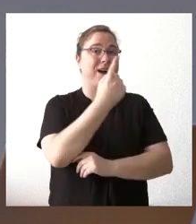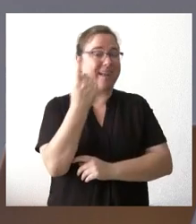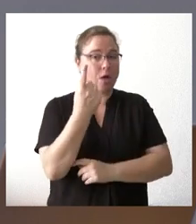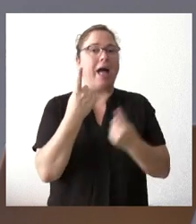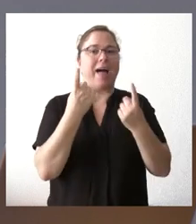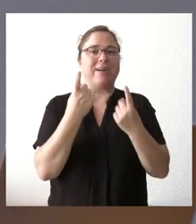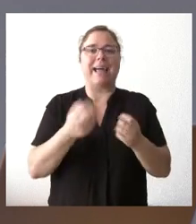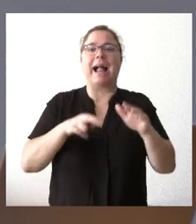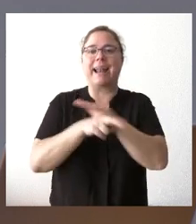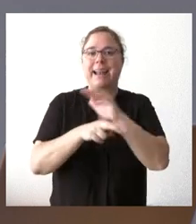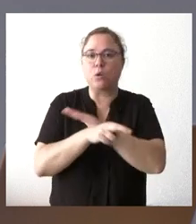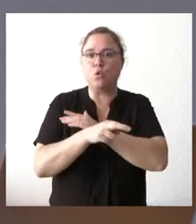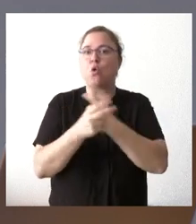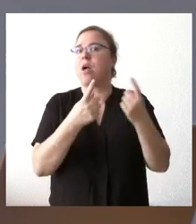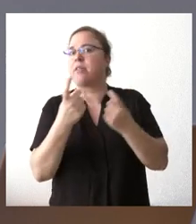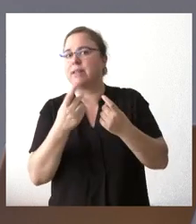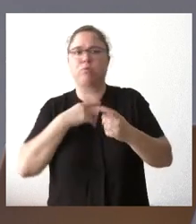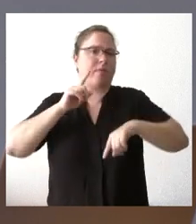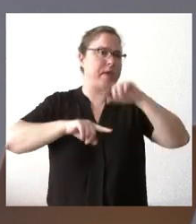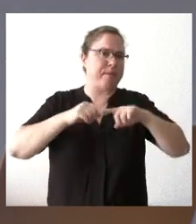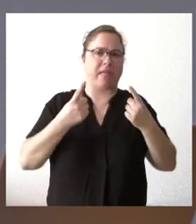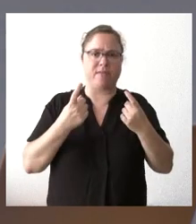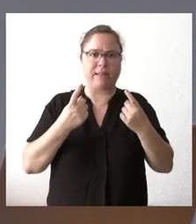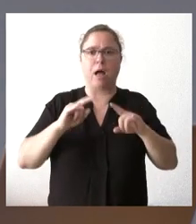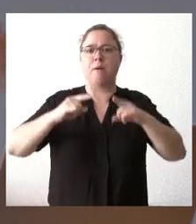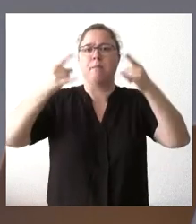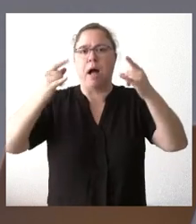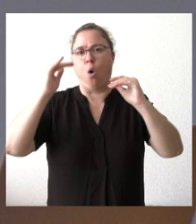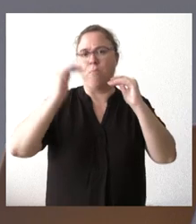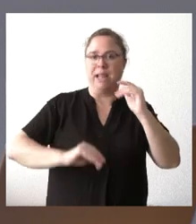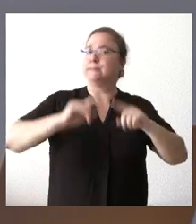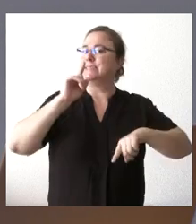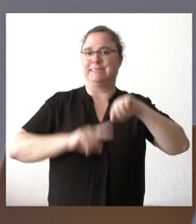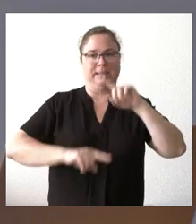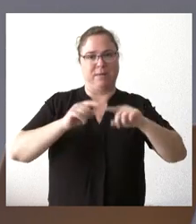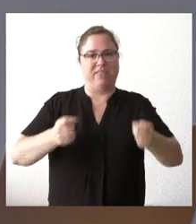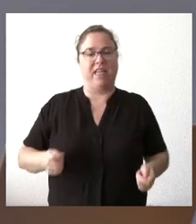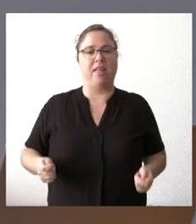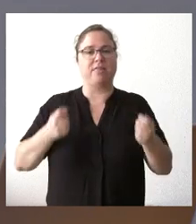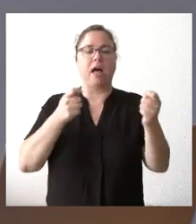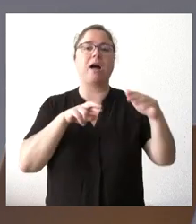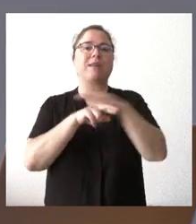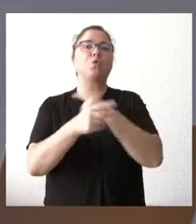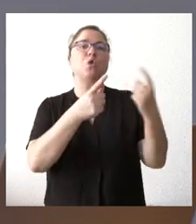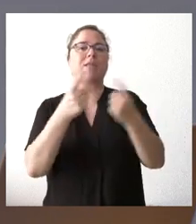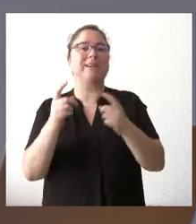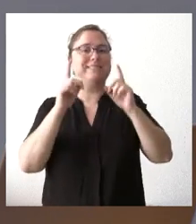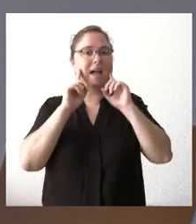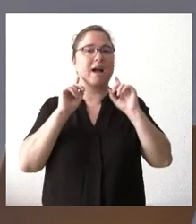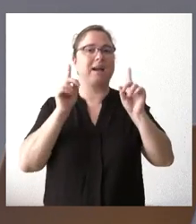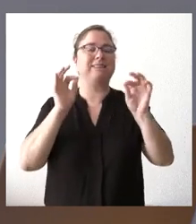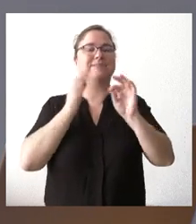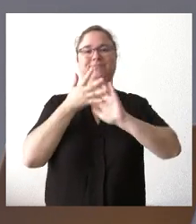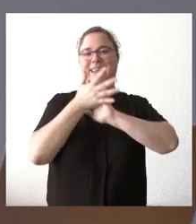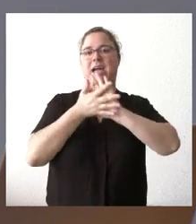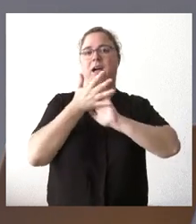necesarios. Son escalables y son, por tanto, aportables dentro del conjunto del despliegue del operativo de Castilla y León. Sobre todo esto se habló